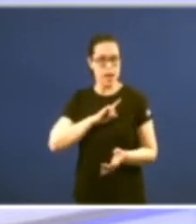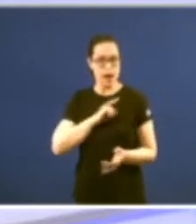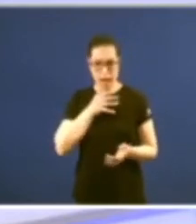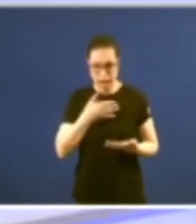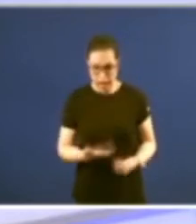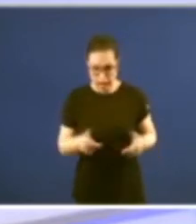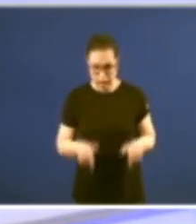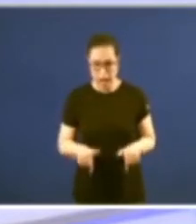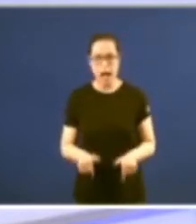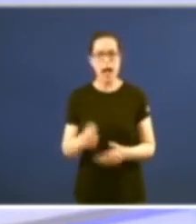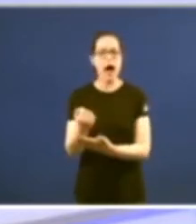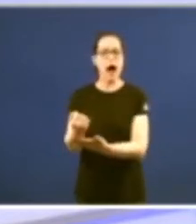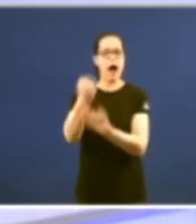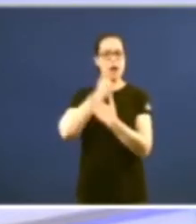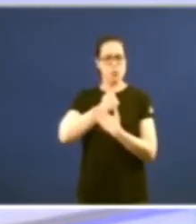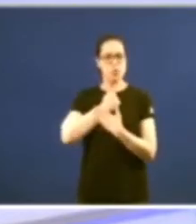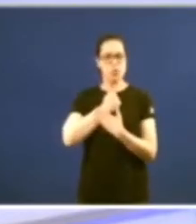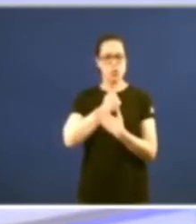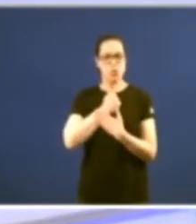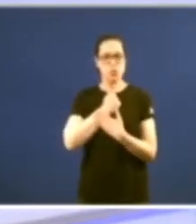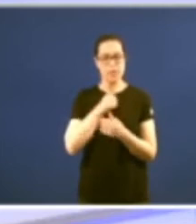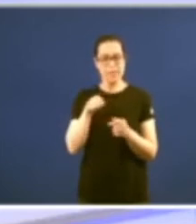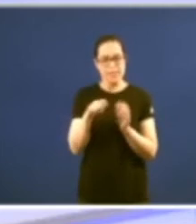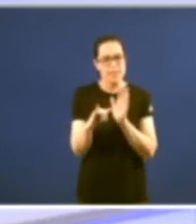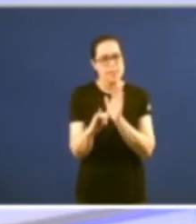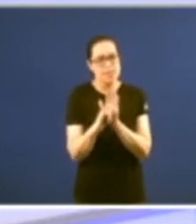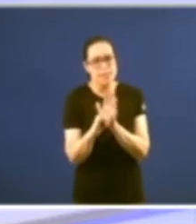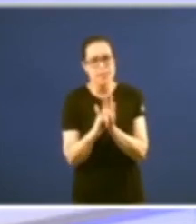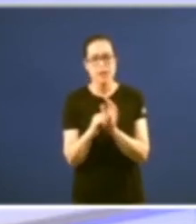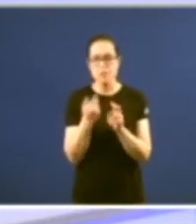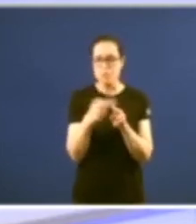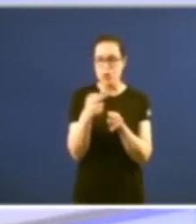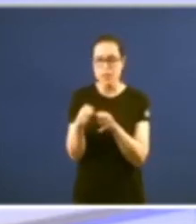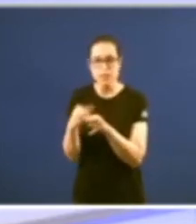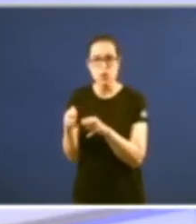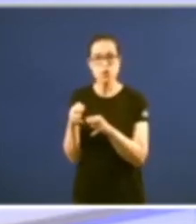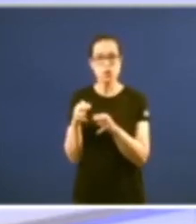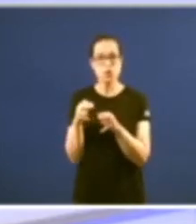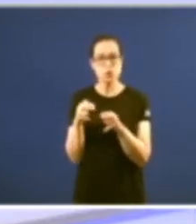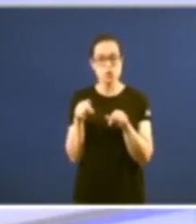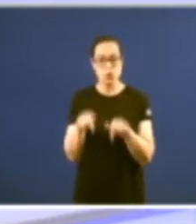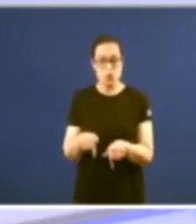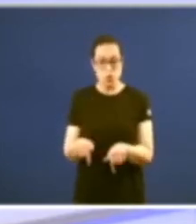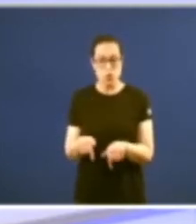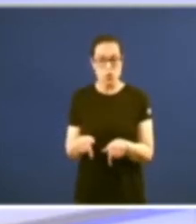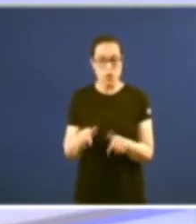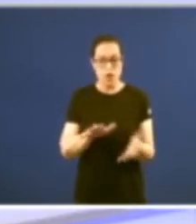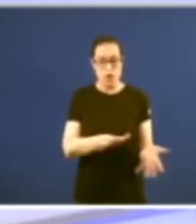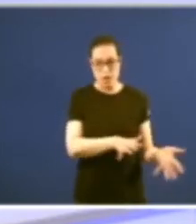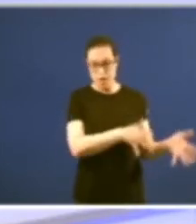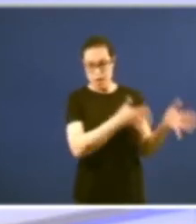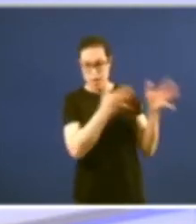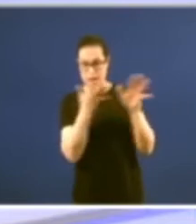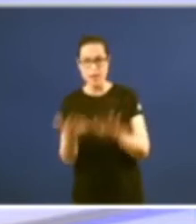acollou representantes da vontade popular Esa proximidade aos aconteceres políticos aos que soubo estar atento ao